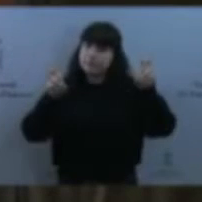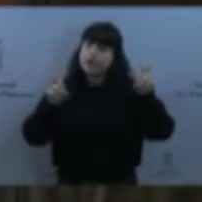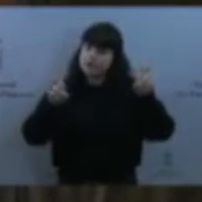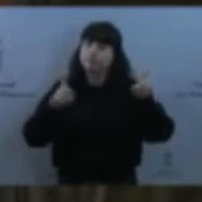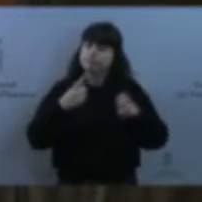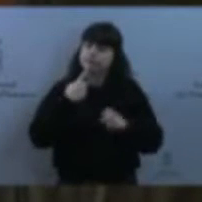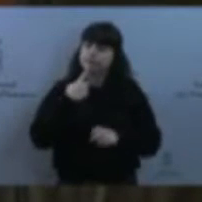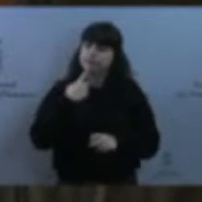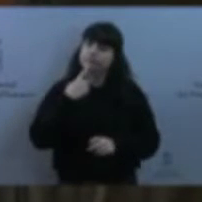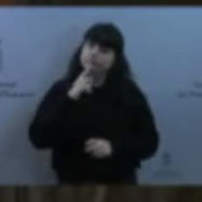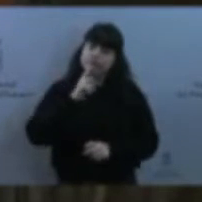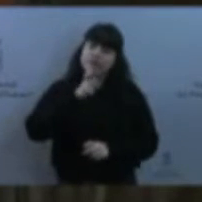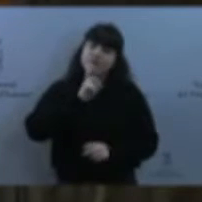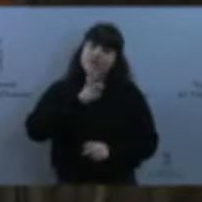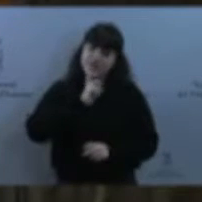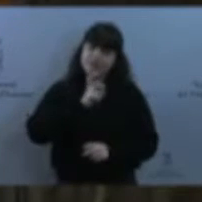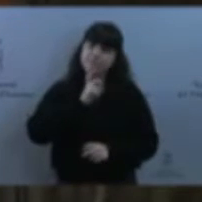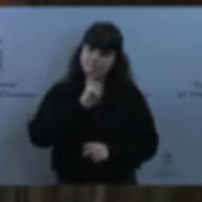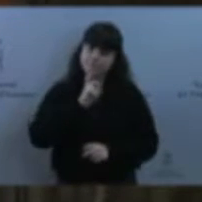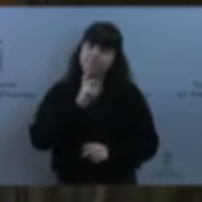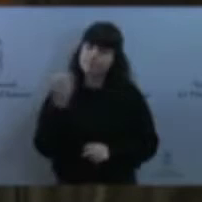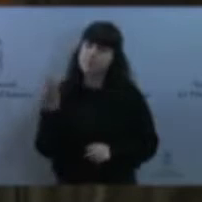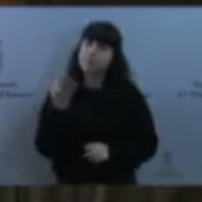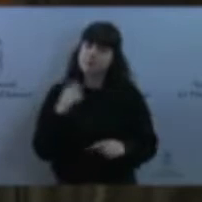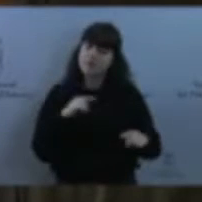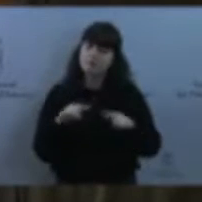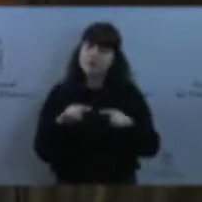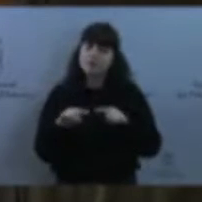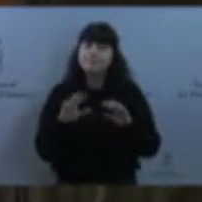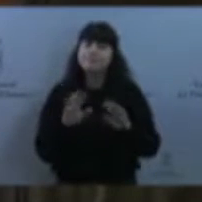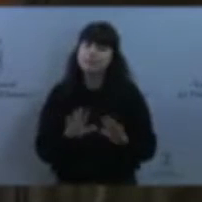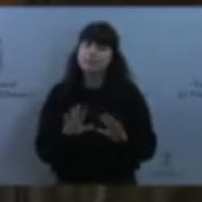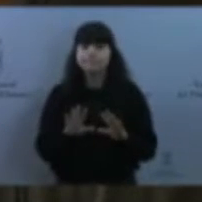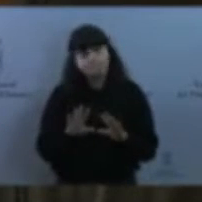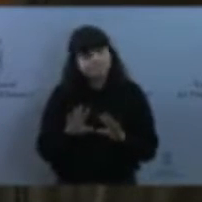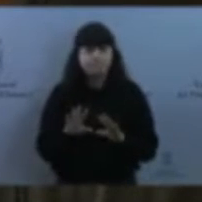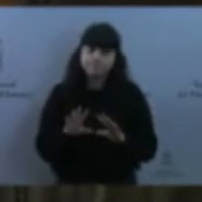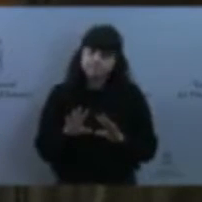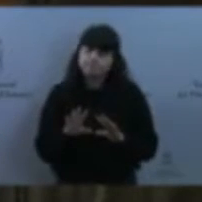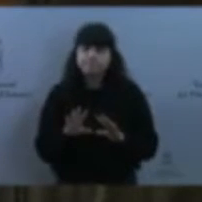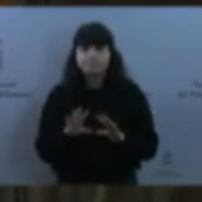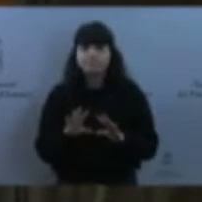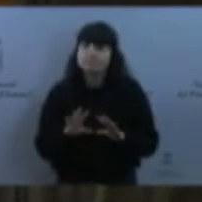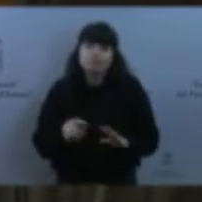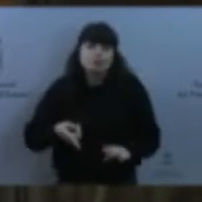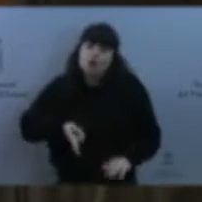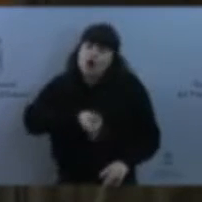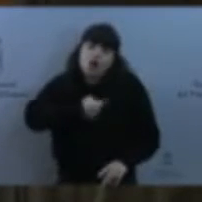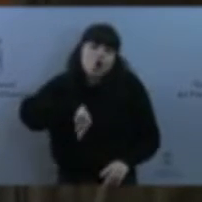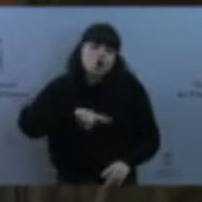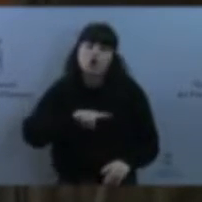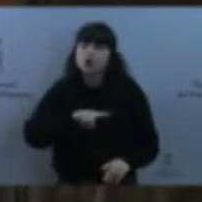una decisión, pero voy a hacerle alguna precisión. No somos nosotros los que tenemos un especial interés y